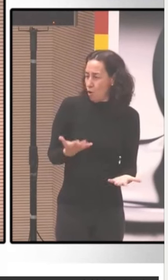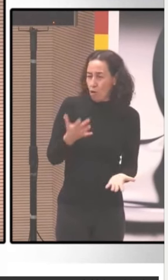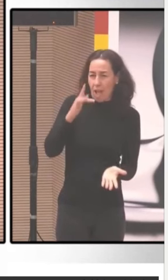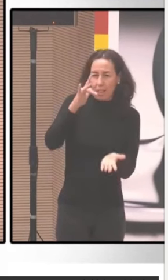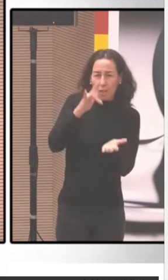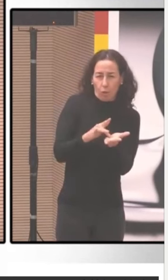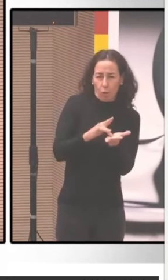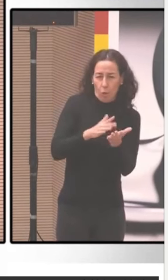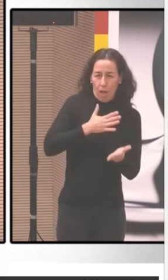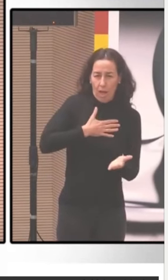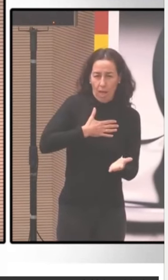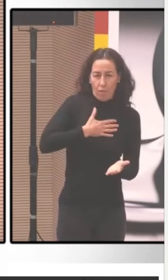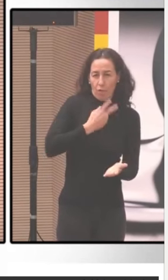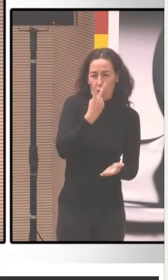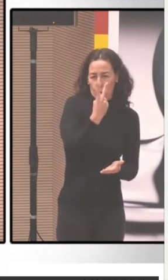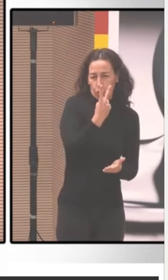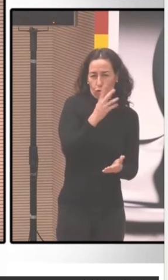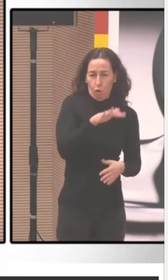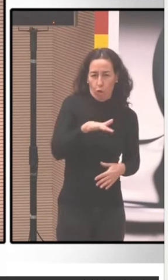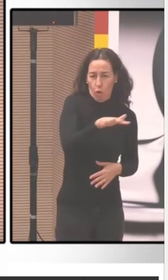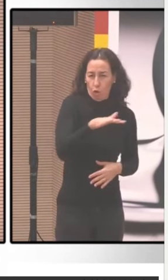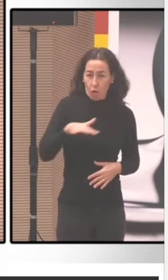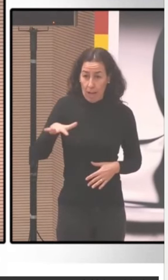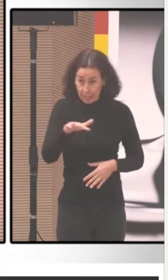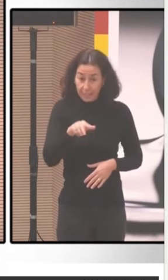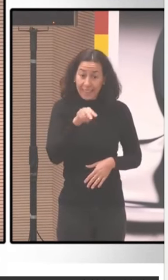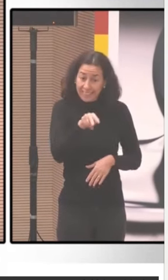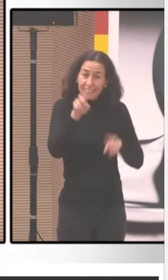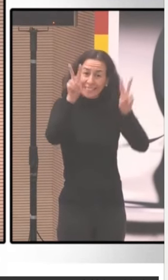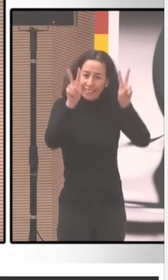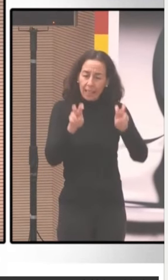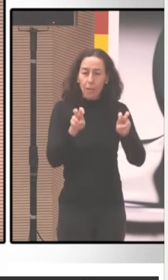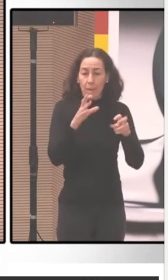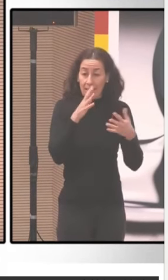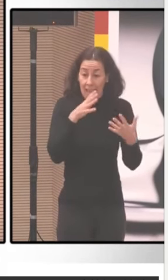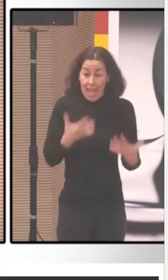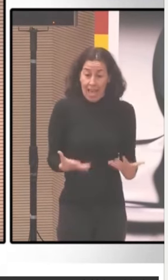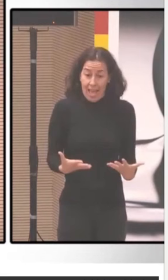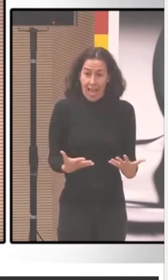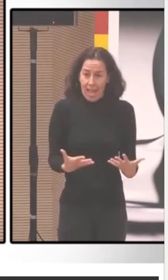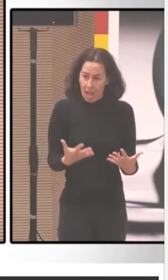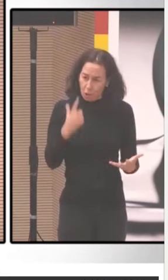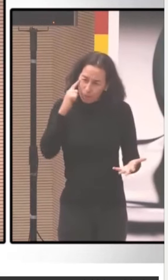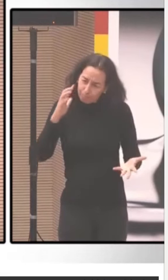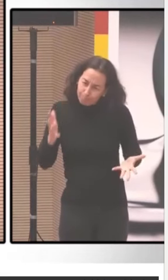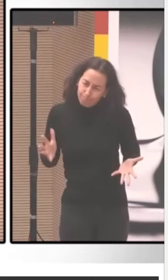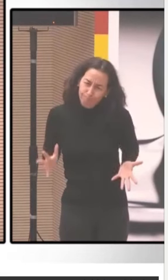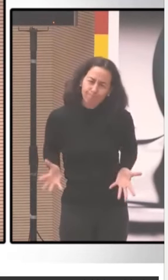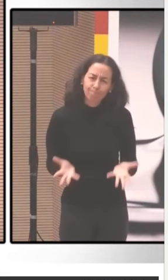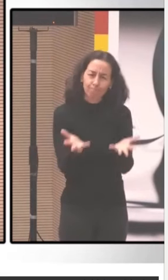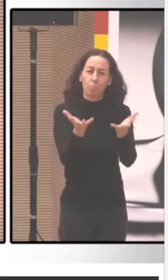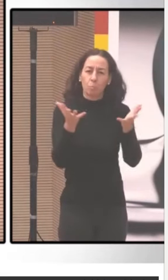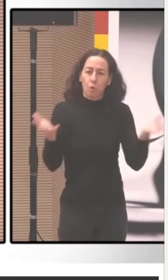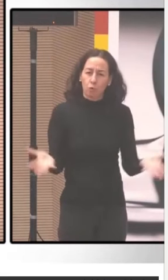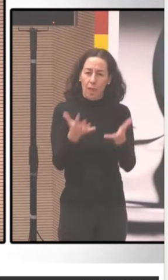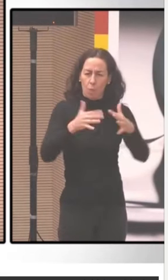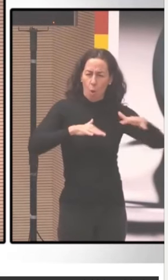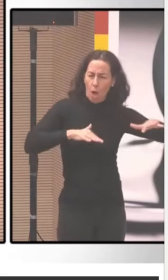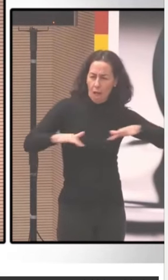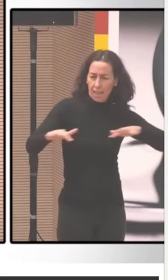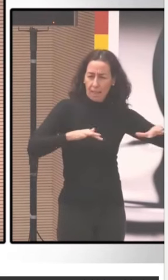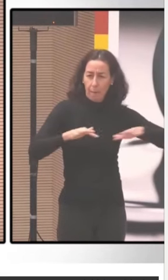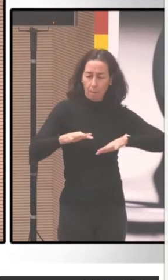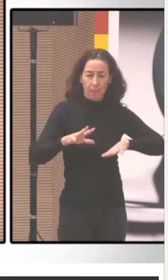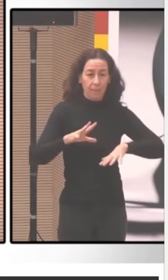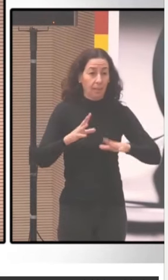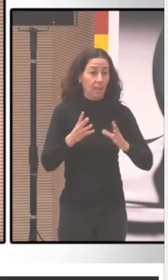en InfoClaxo en torno al derecho, a los nuevos derechos y particularmente el derecho al cuidado. Esto tiene